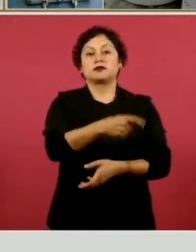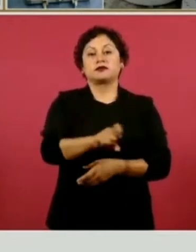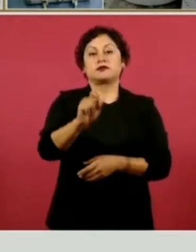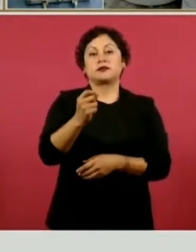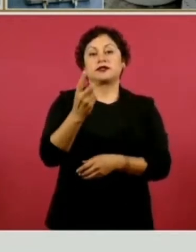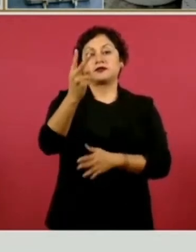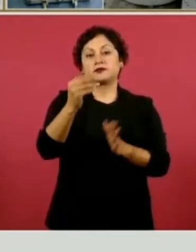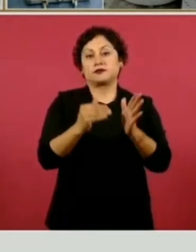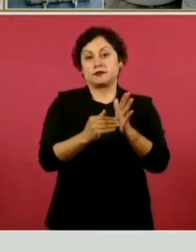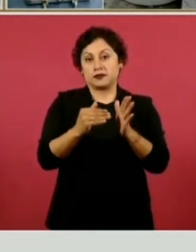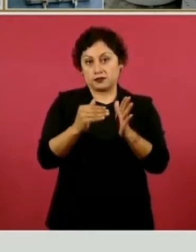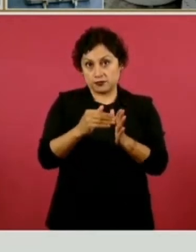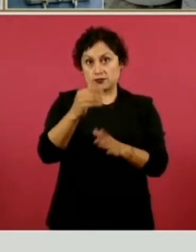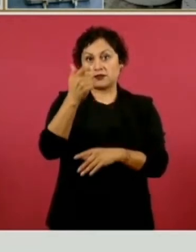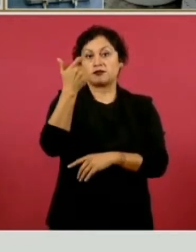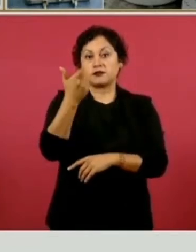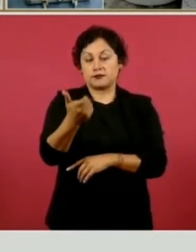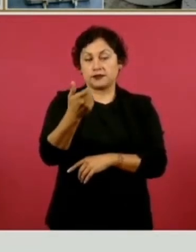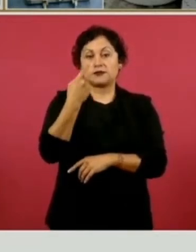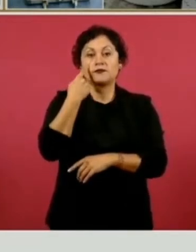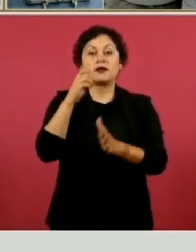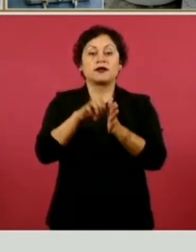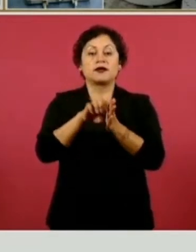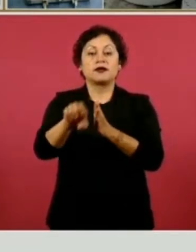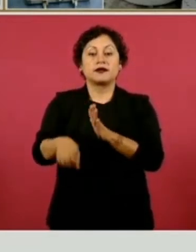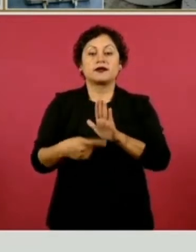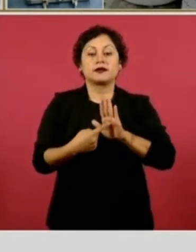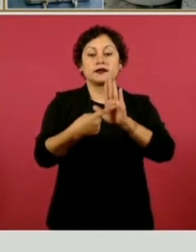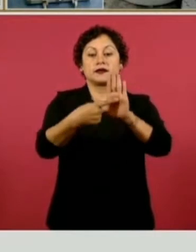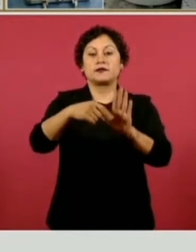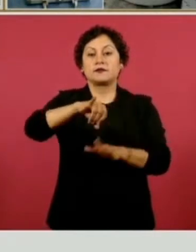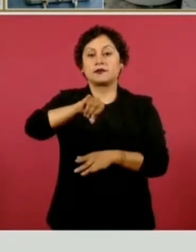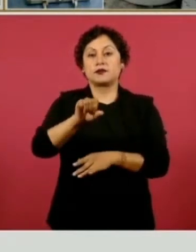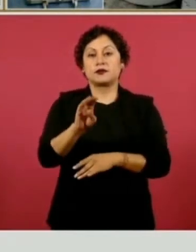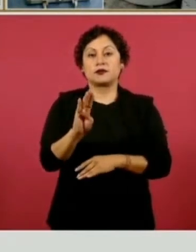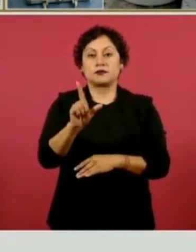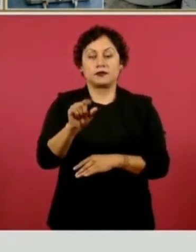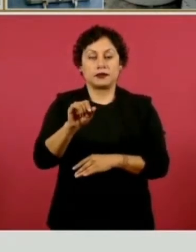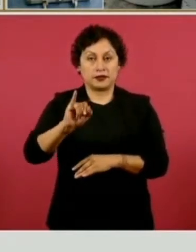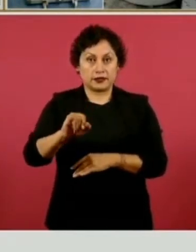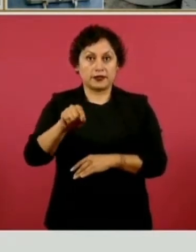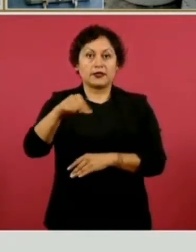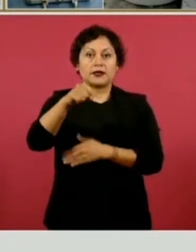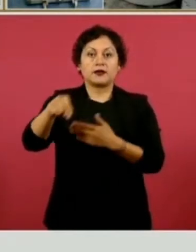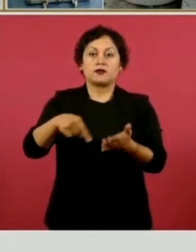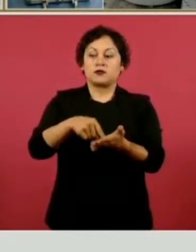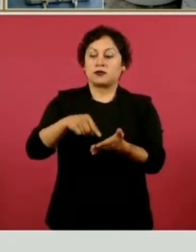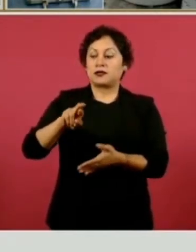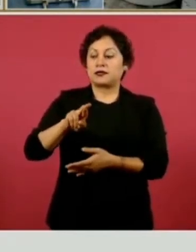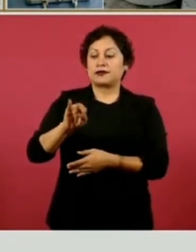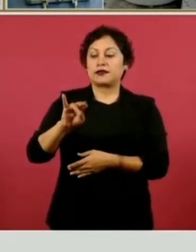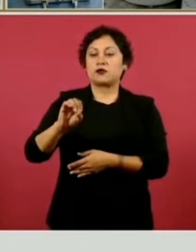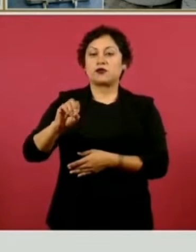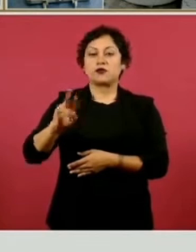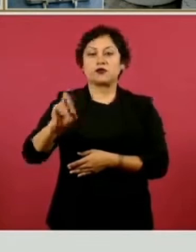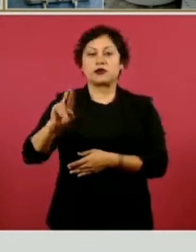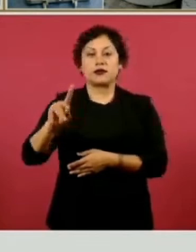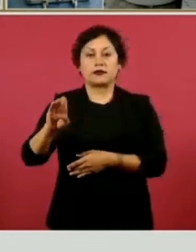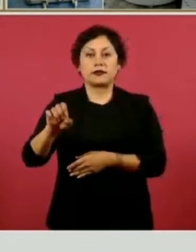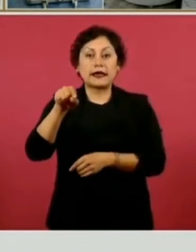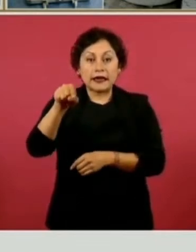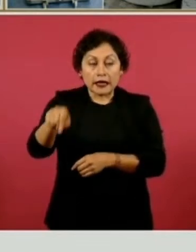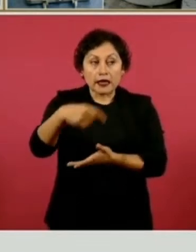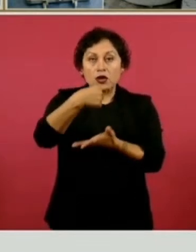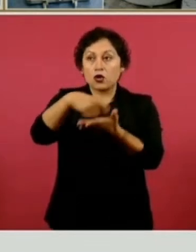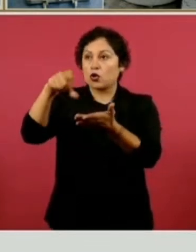el caso del centro de salud del Jabalí, que está en Río Verde, en donde están comprando material